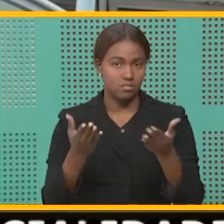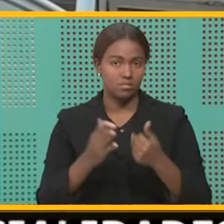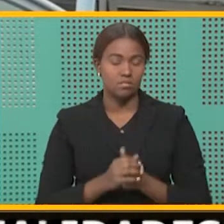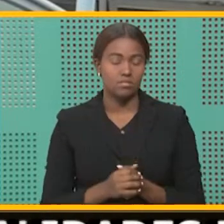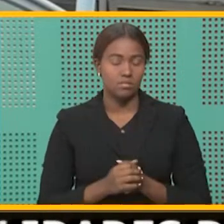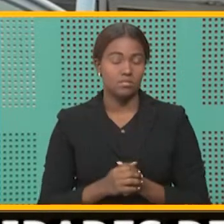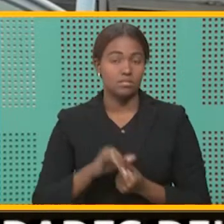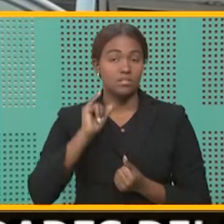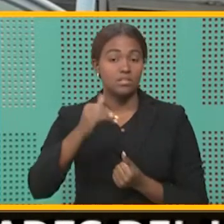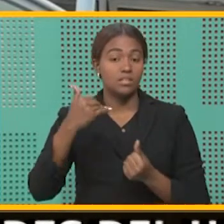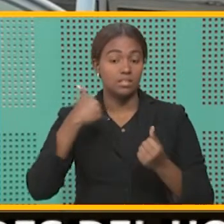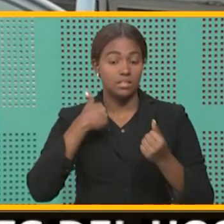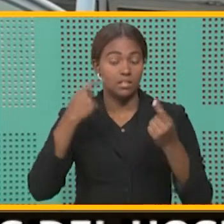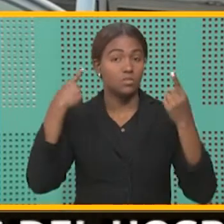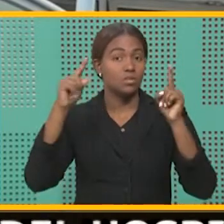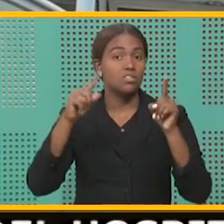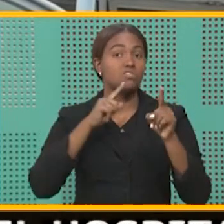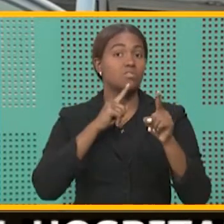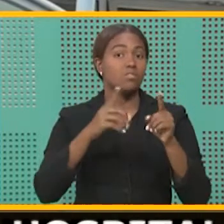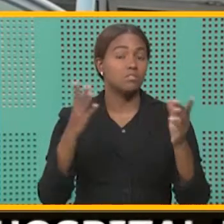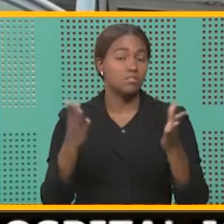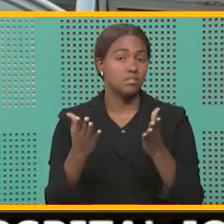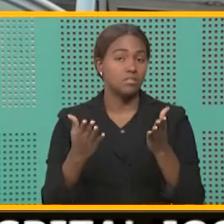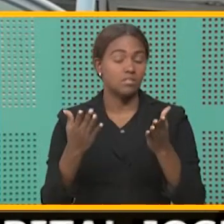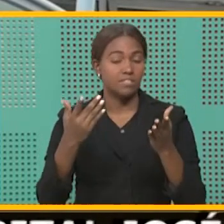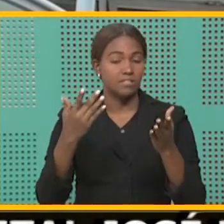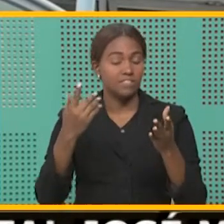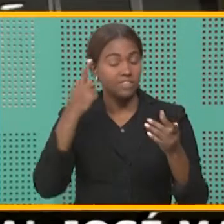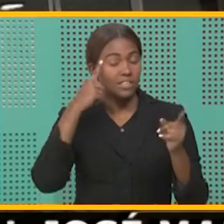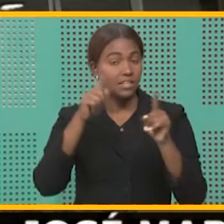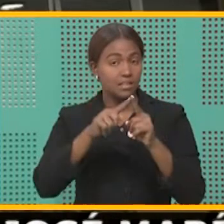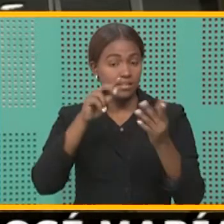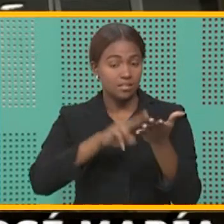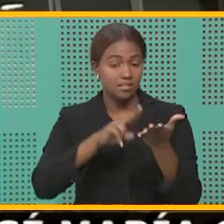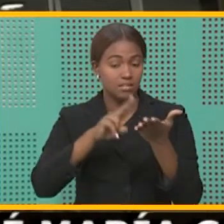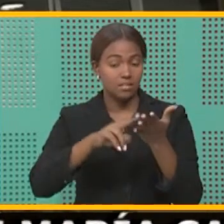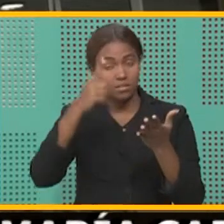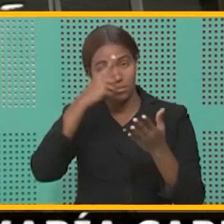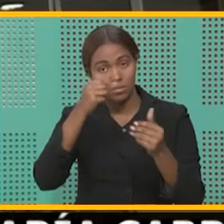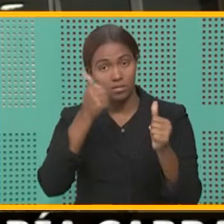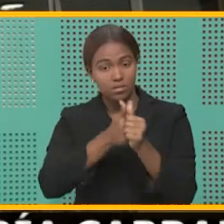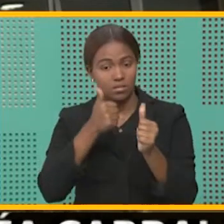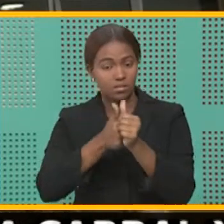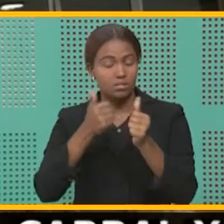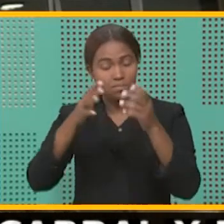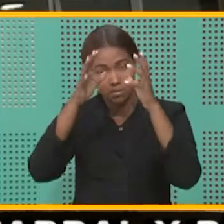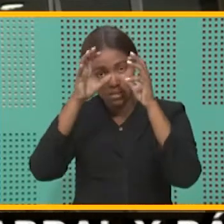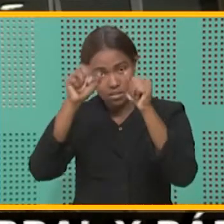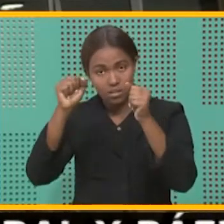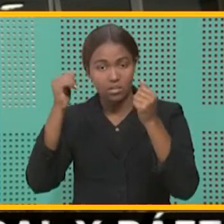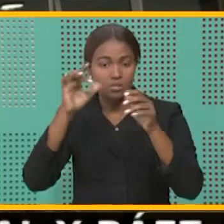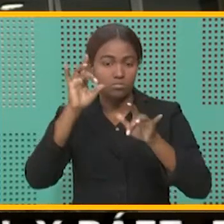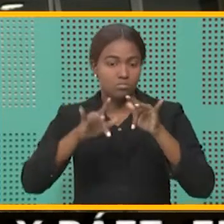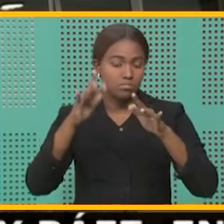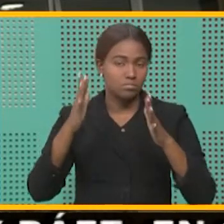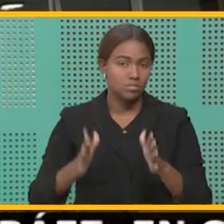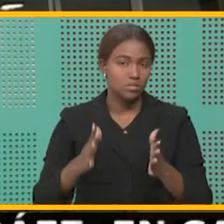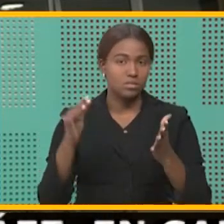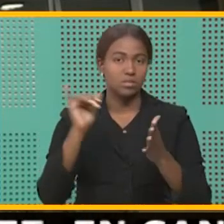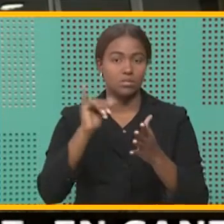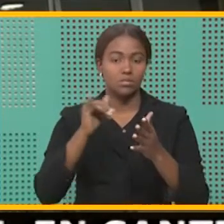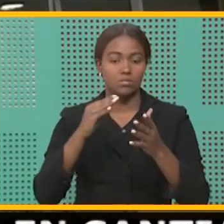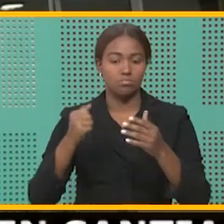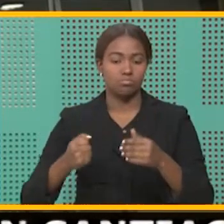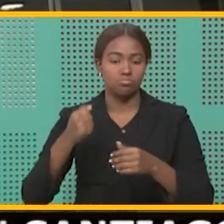Que estos resultados son, como tal, firmados por los presidentes, secretarios, suplentes